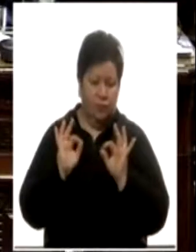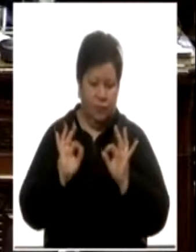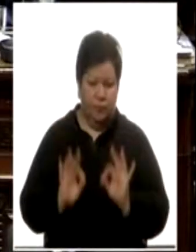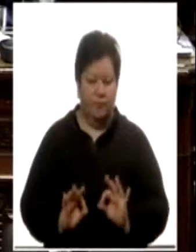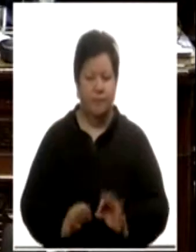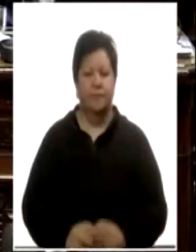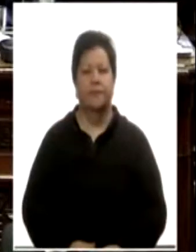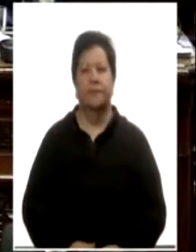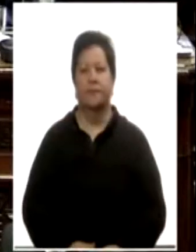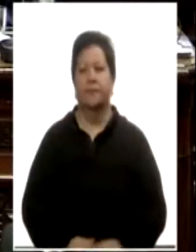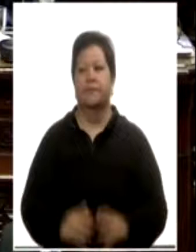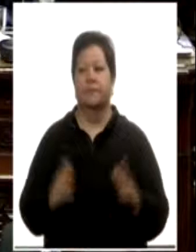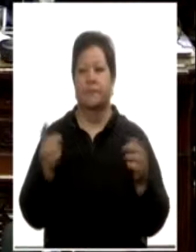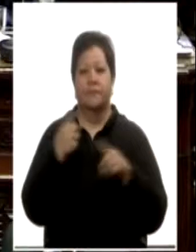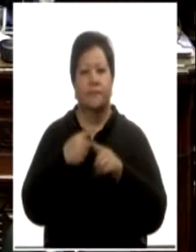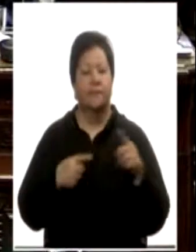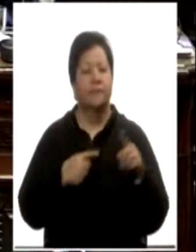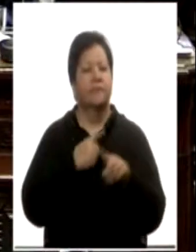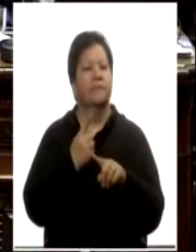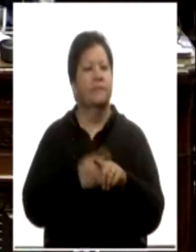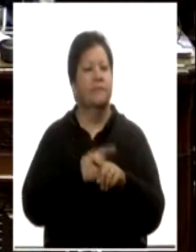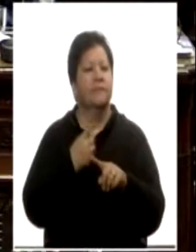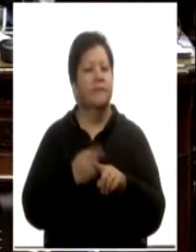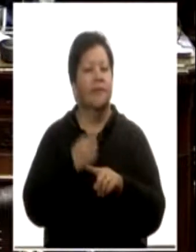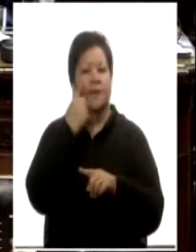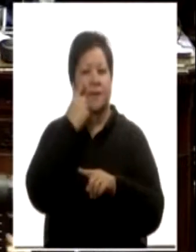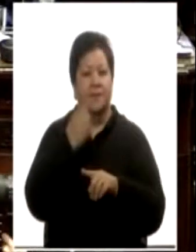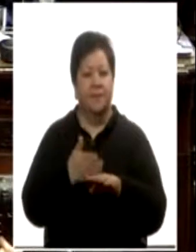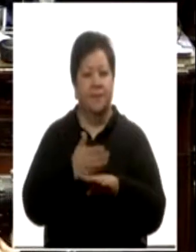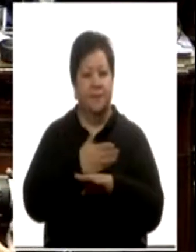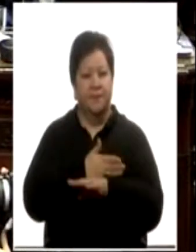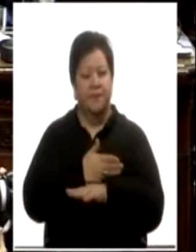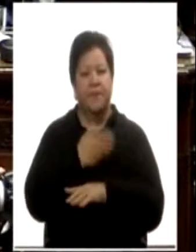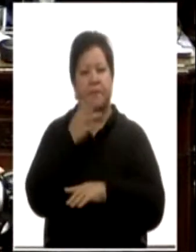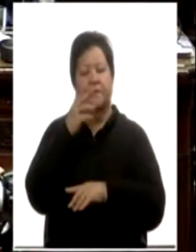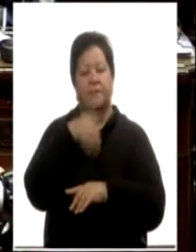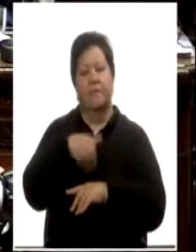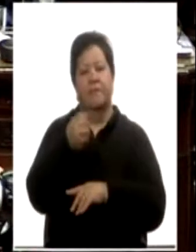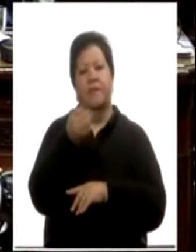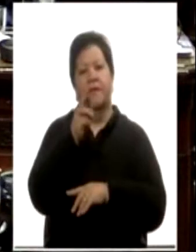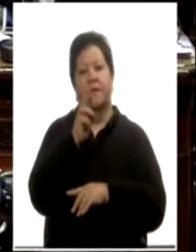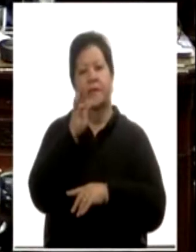El senador ingresa en la media hora previa. Tiene la palabra el senador Martínez Huelvo.